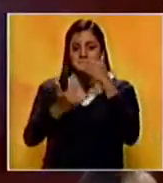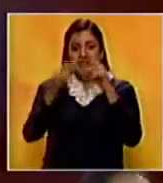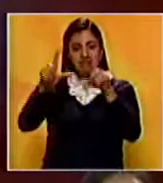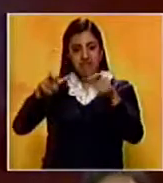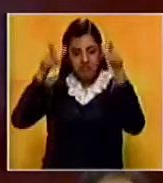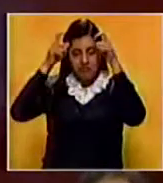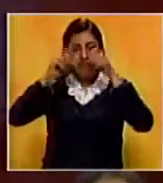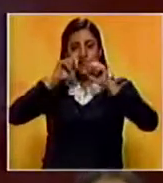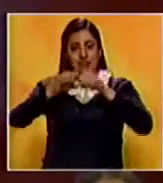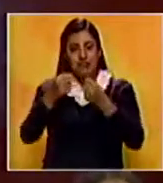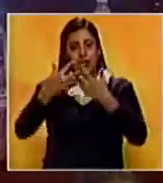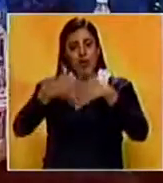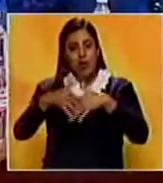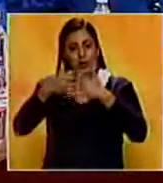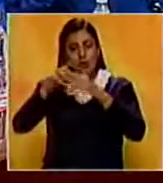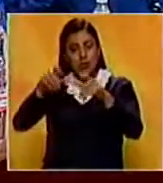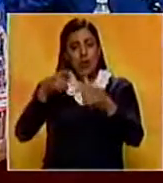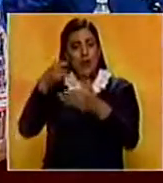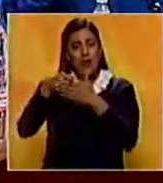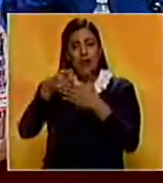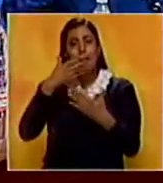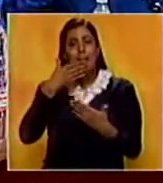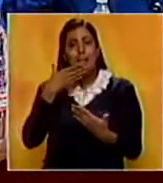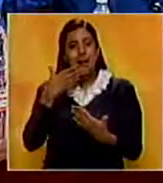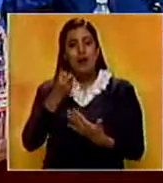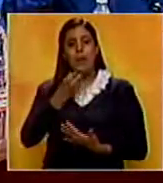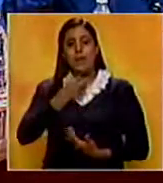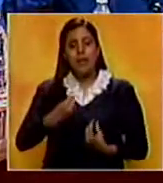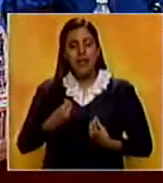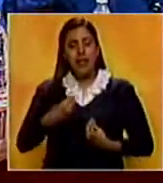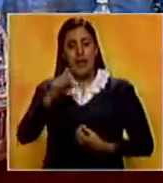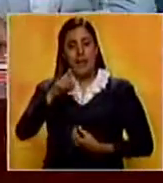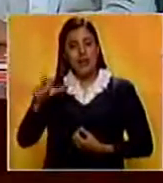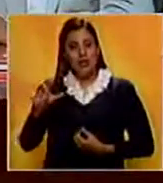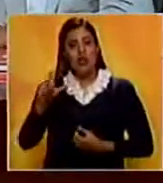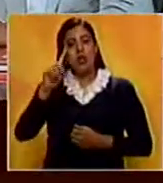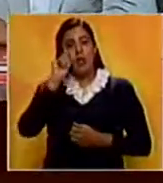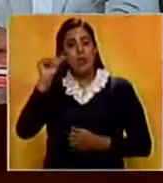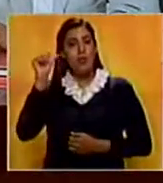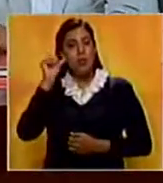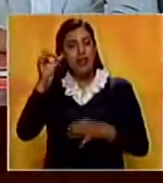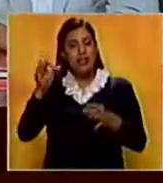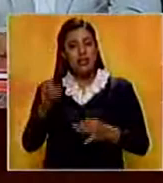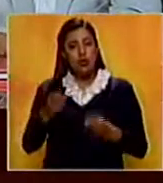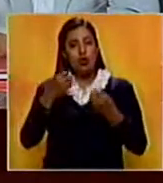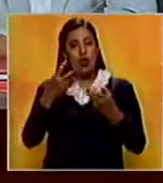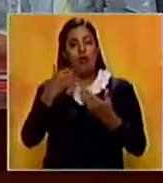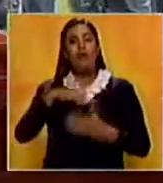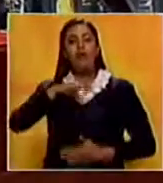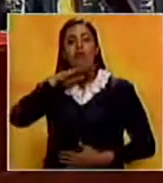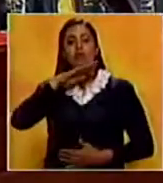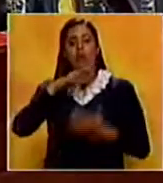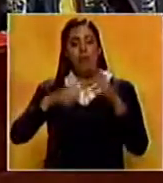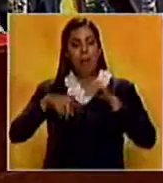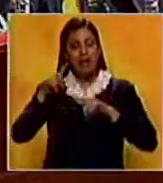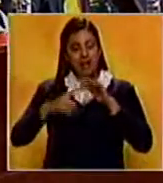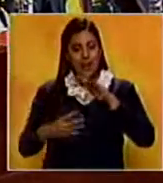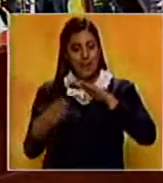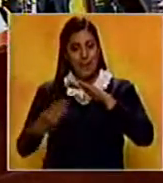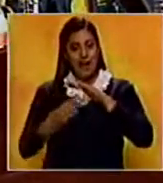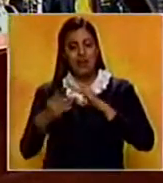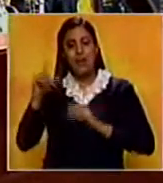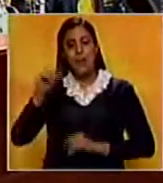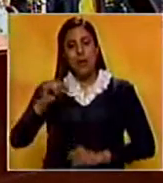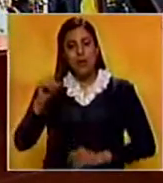ganadería, panadería y producción agrícola con la finalidad de mejorar la calidad de vida de los mineros y mineras y garantizarles el abastecimiento de productos básicos